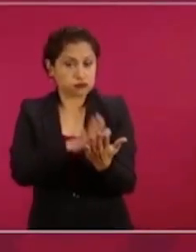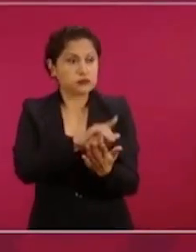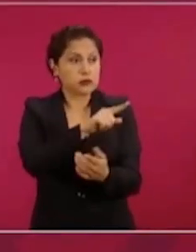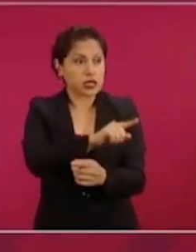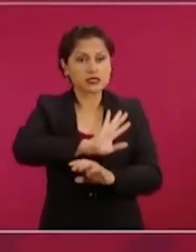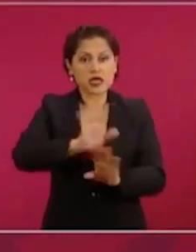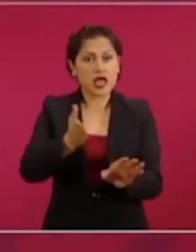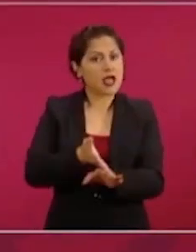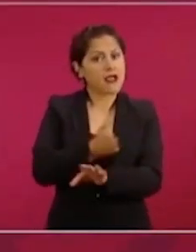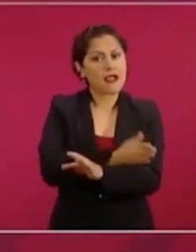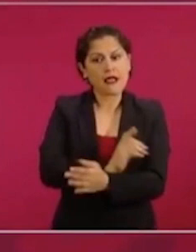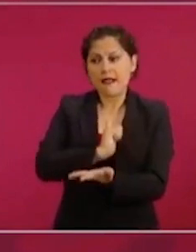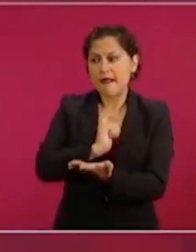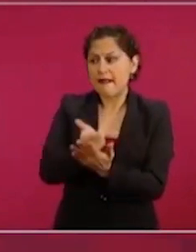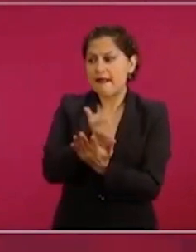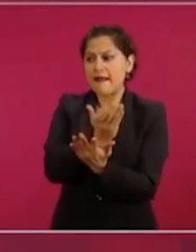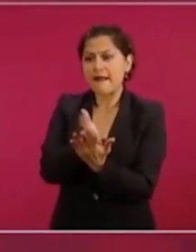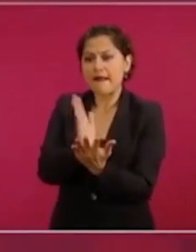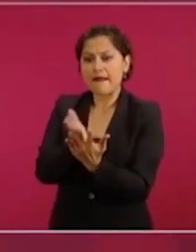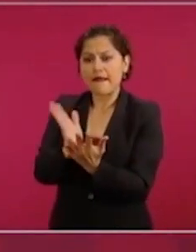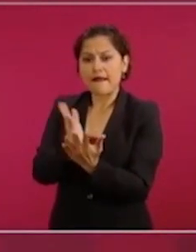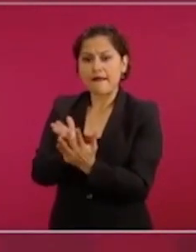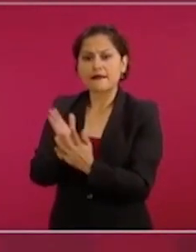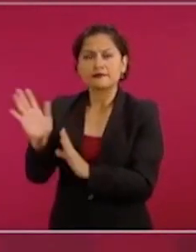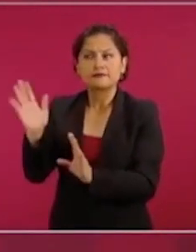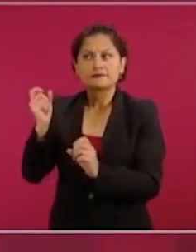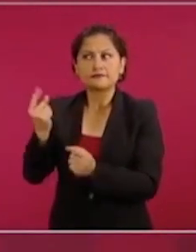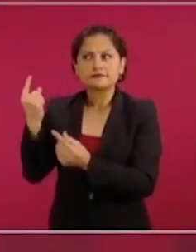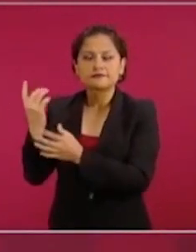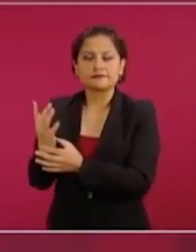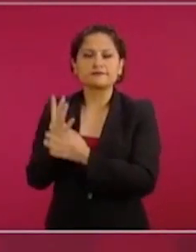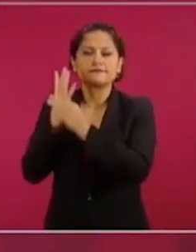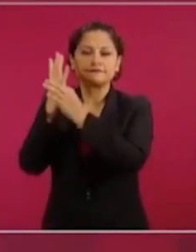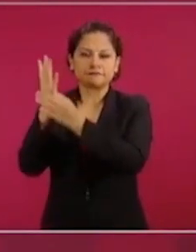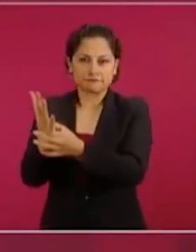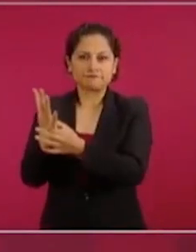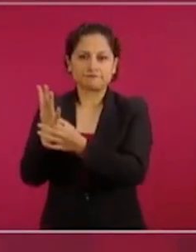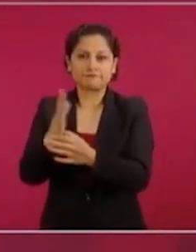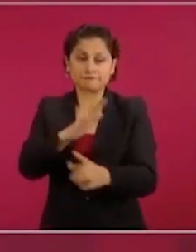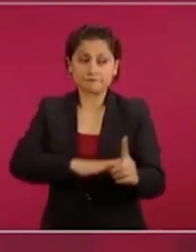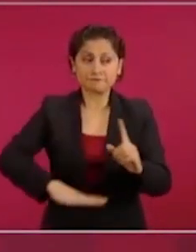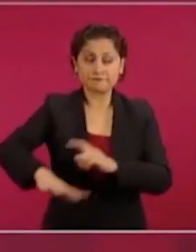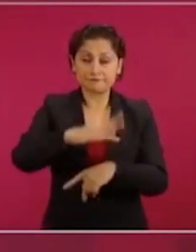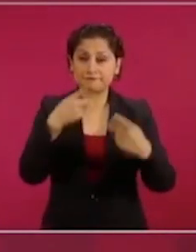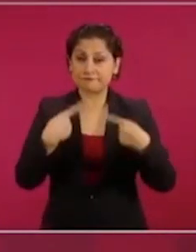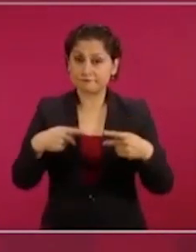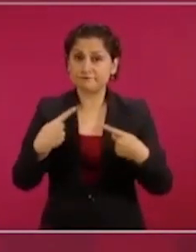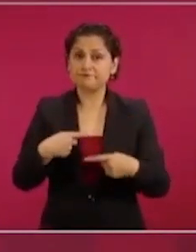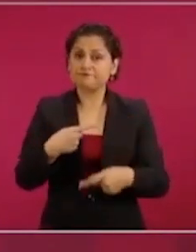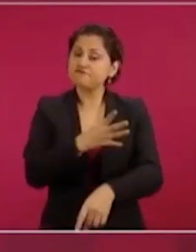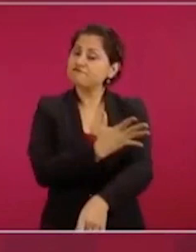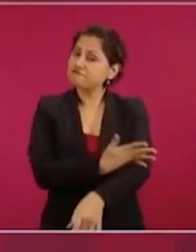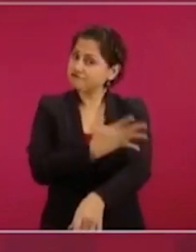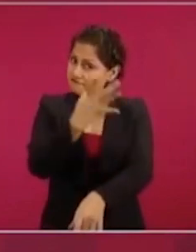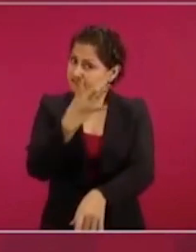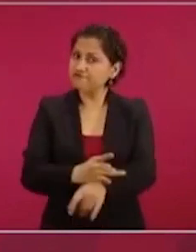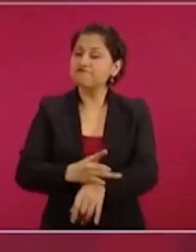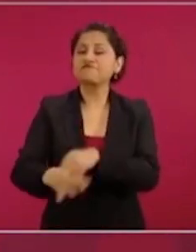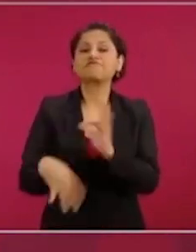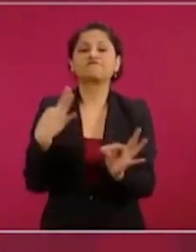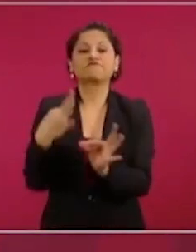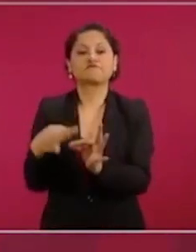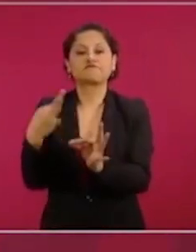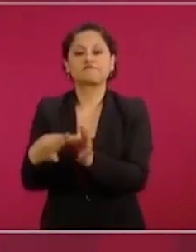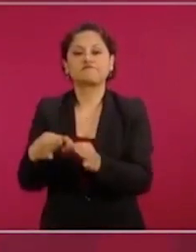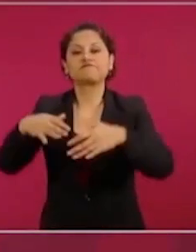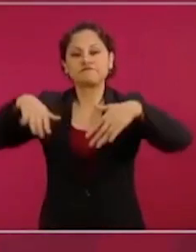pobre paga, es cumplido y es honesto. Entonces, esta va a ser una gran experiencia y ustedes van a tener aquí